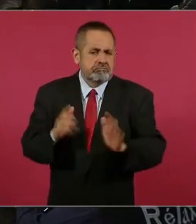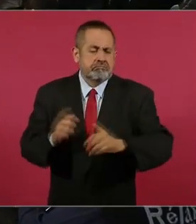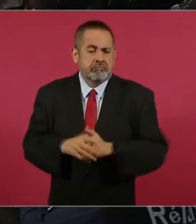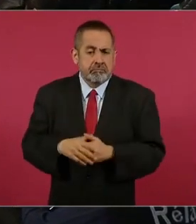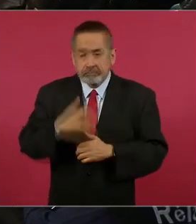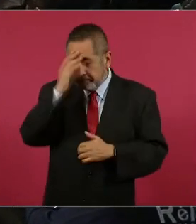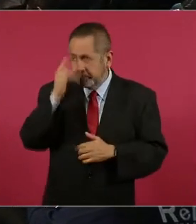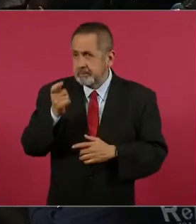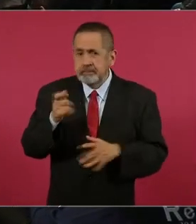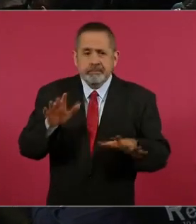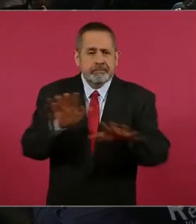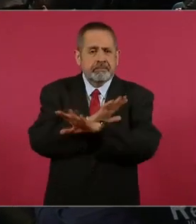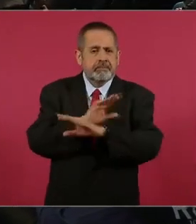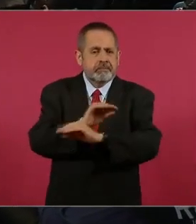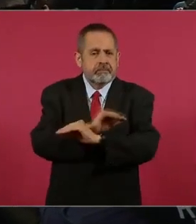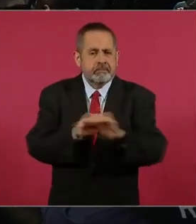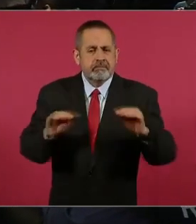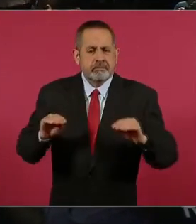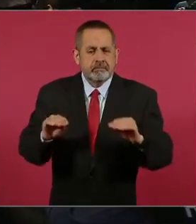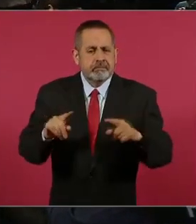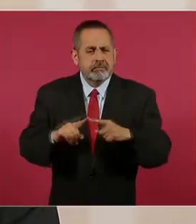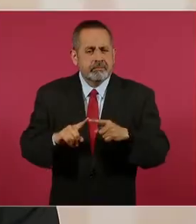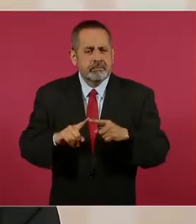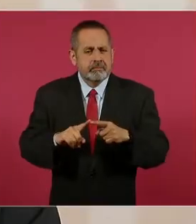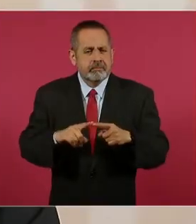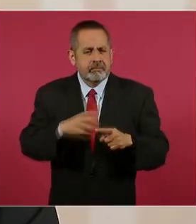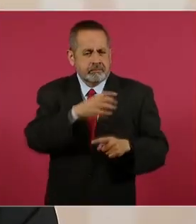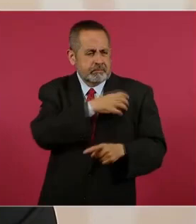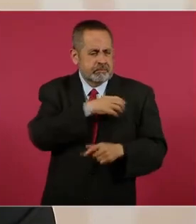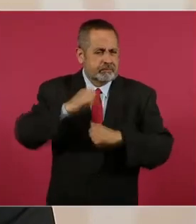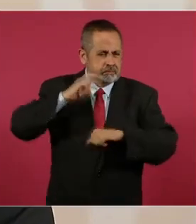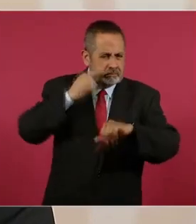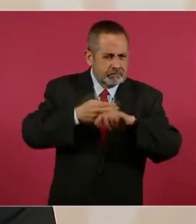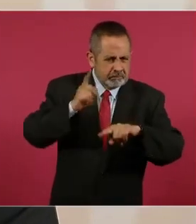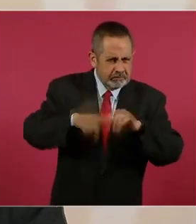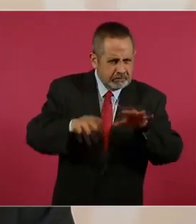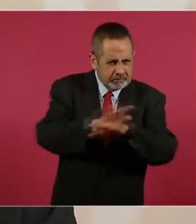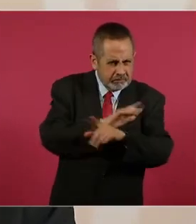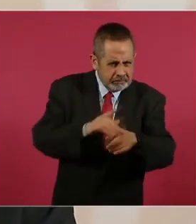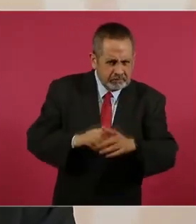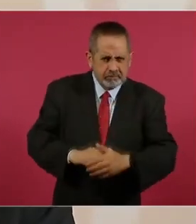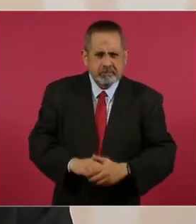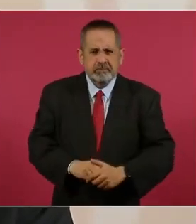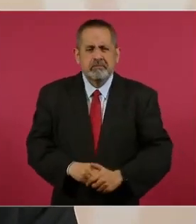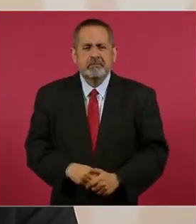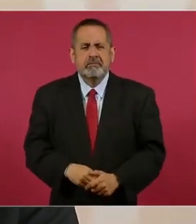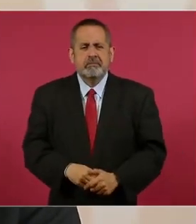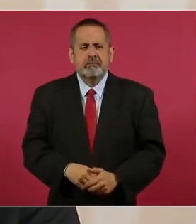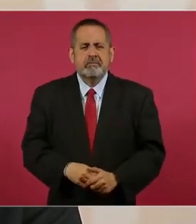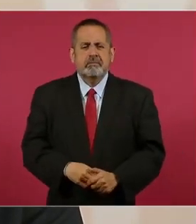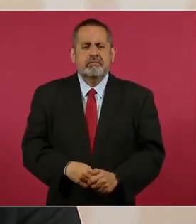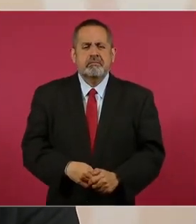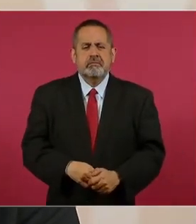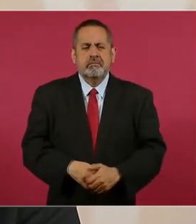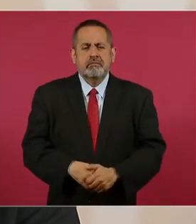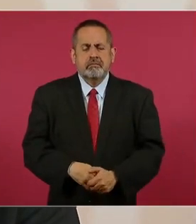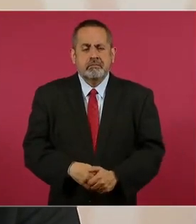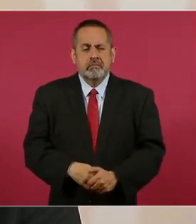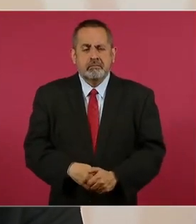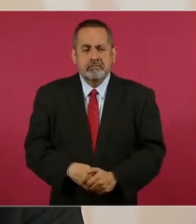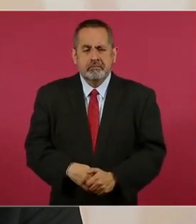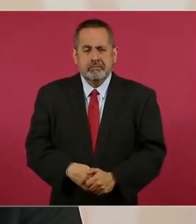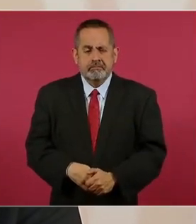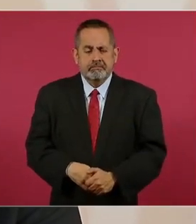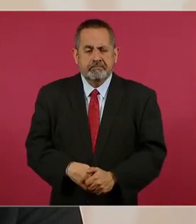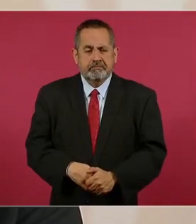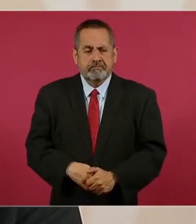cabo el cambio del comandante? ¿Y la decisión se iba a efectuar ayer en el transcurso del día?